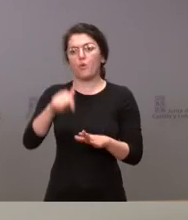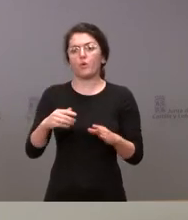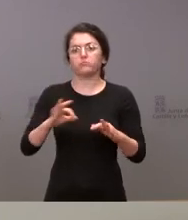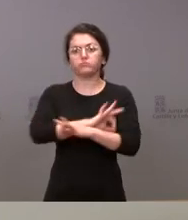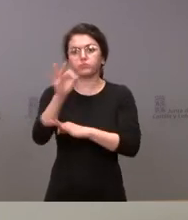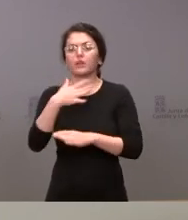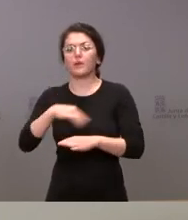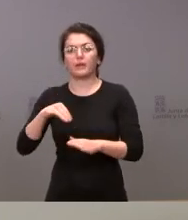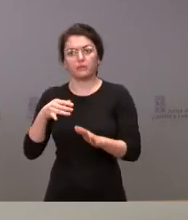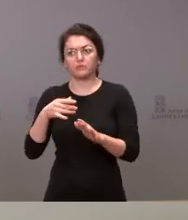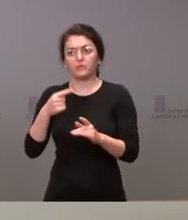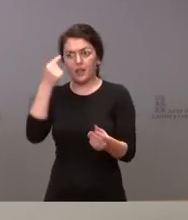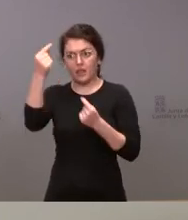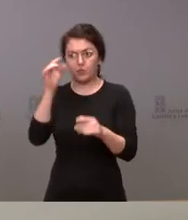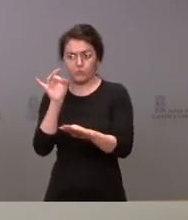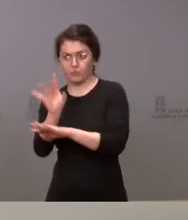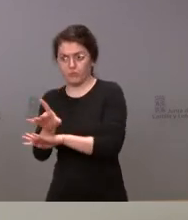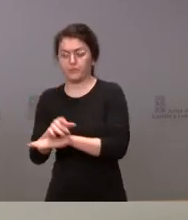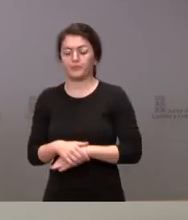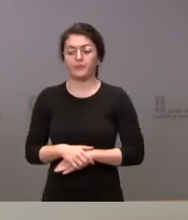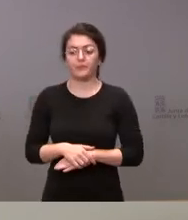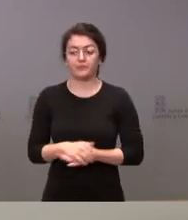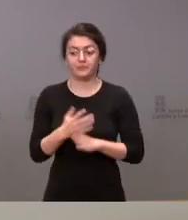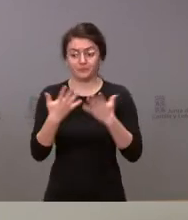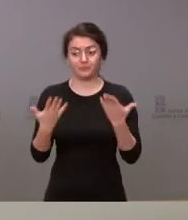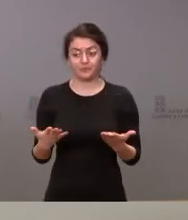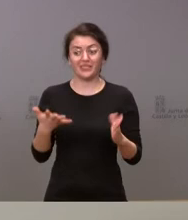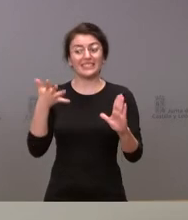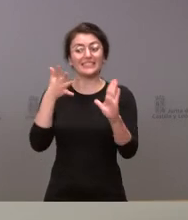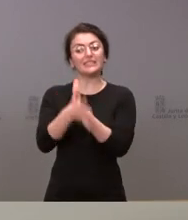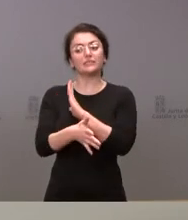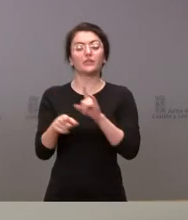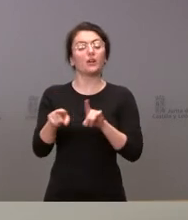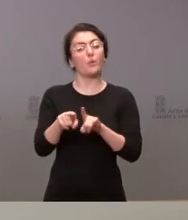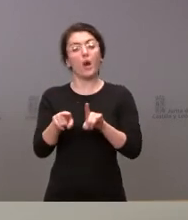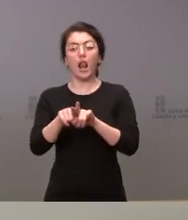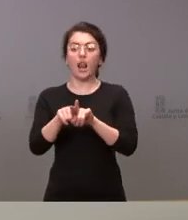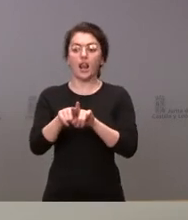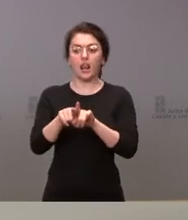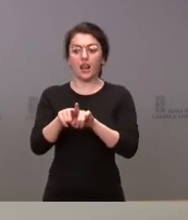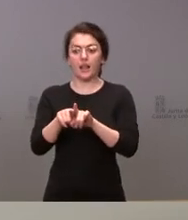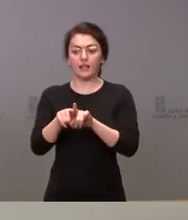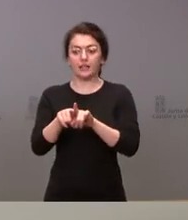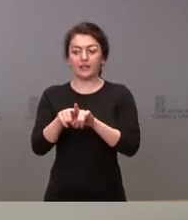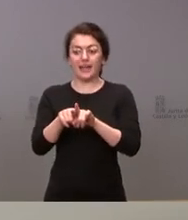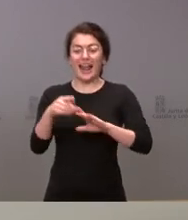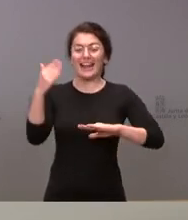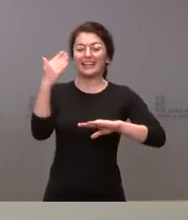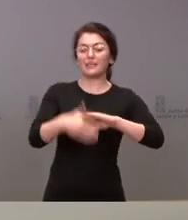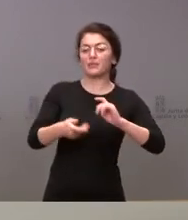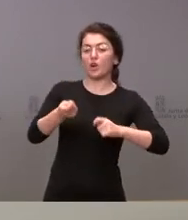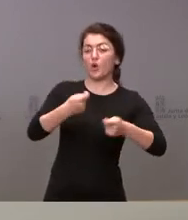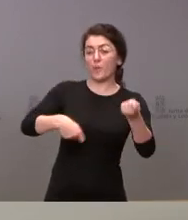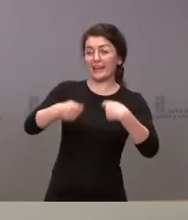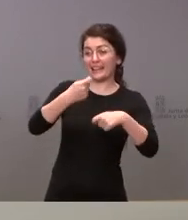digo, no quiere decir que las decisiones de restricciones comerciales que pudiera hipotéticamente